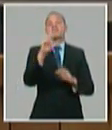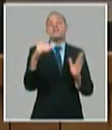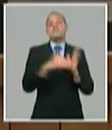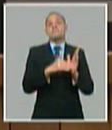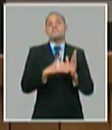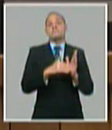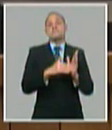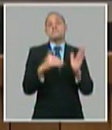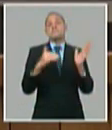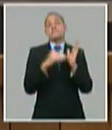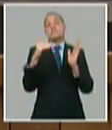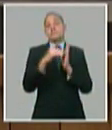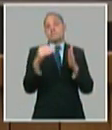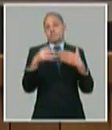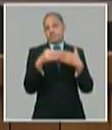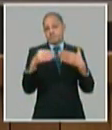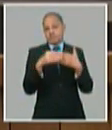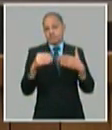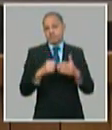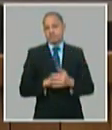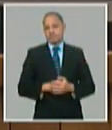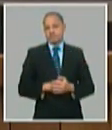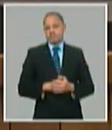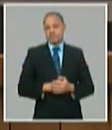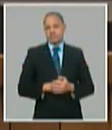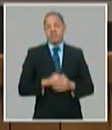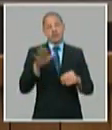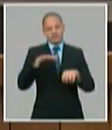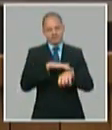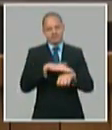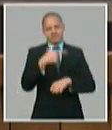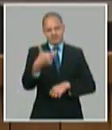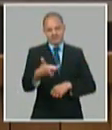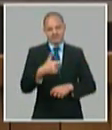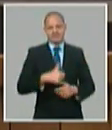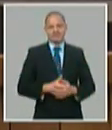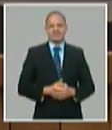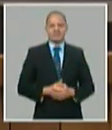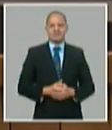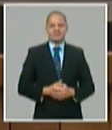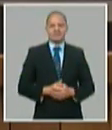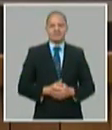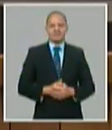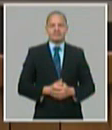año que ya estaría representando el 2% del producto interno bruto a precios corrientes